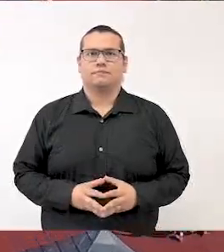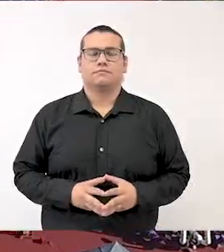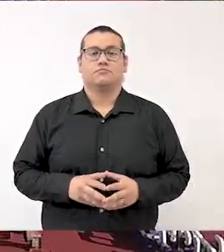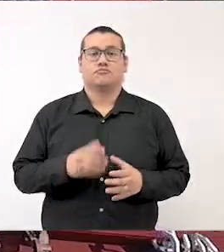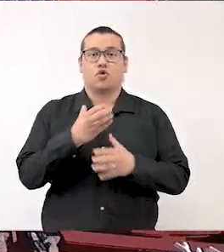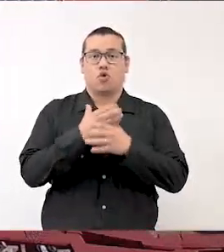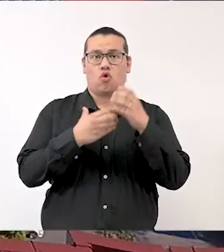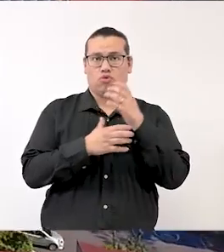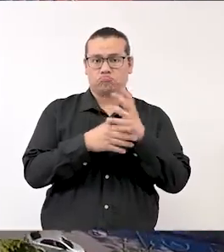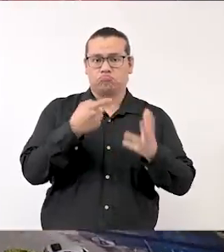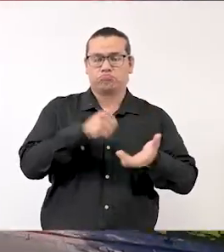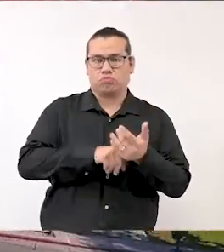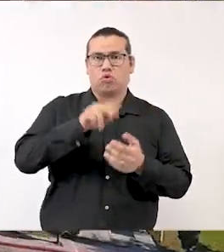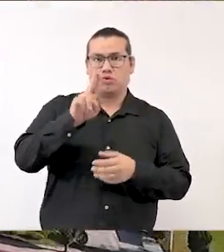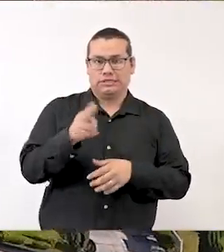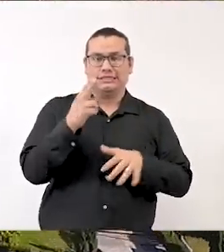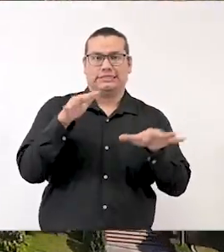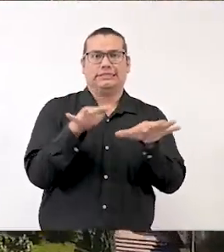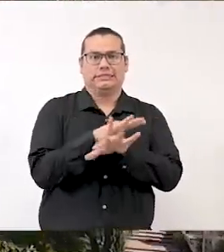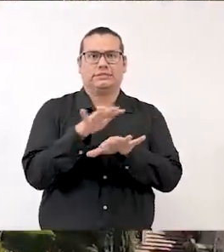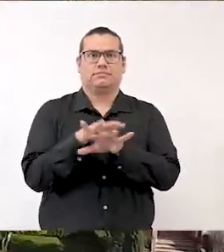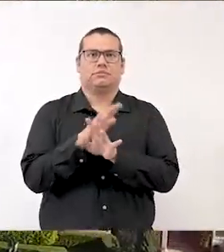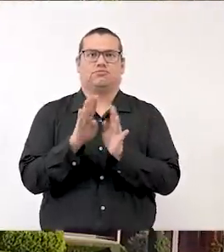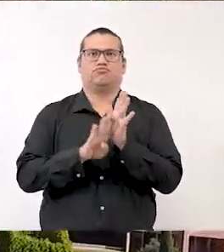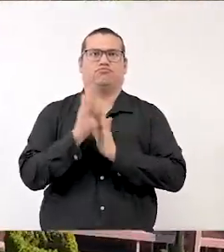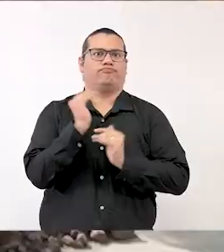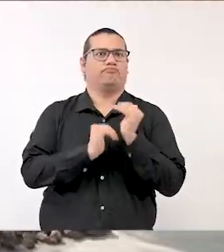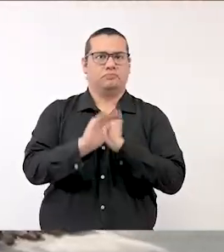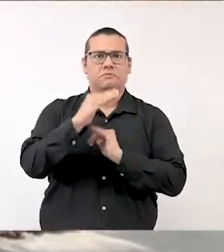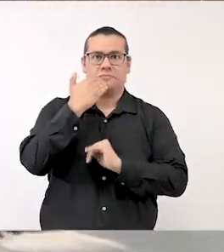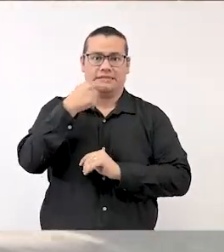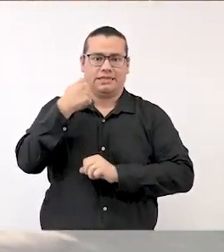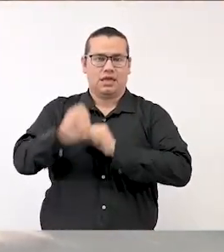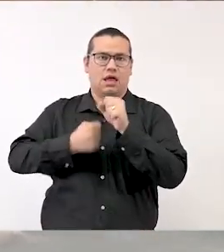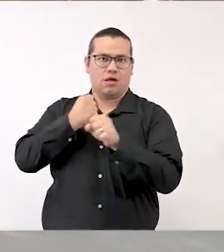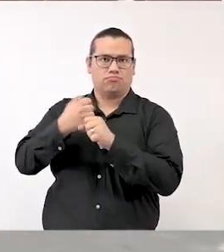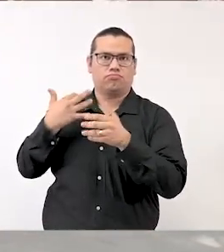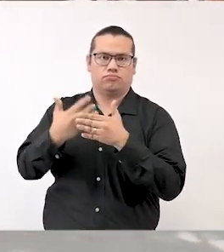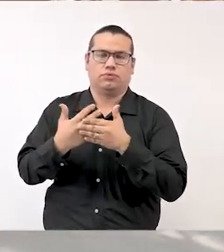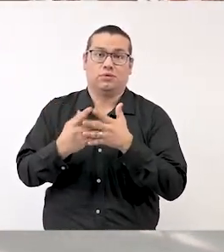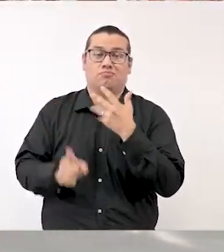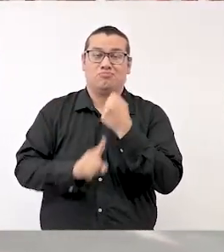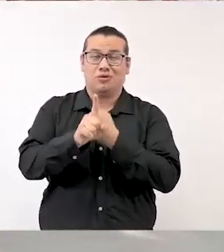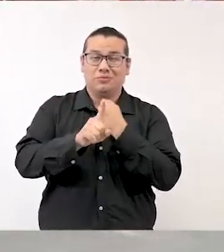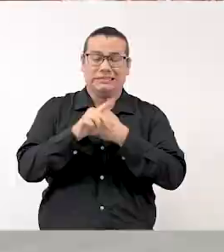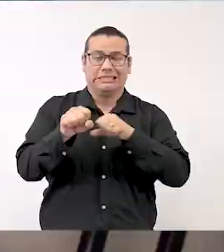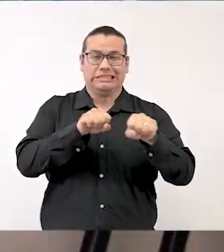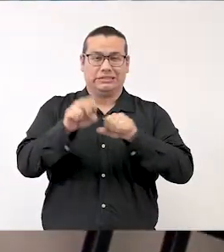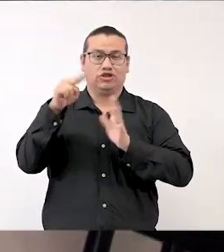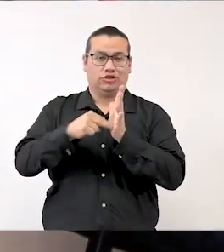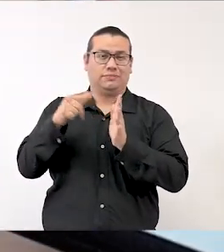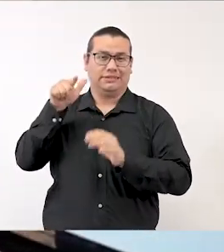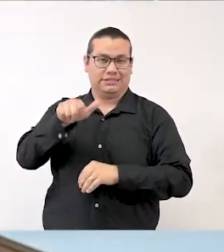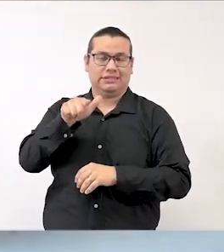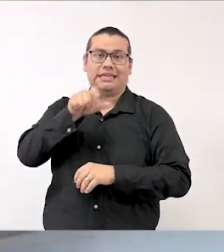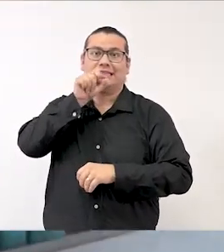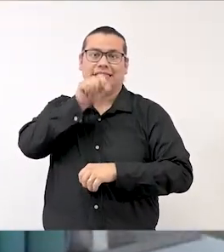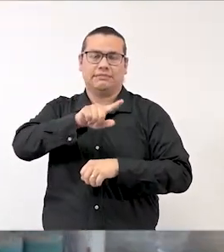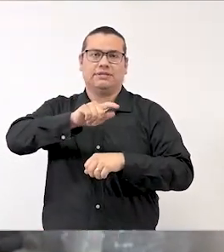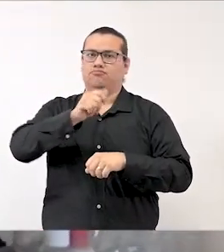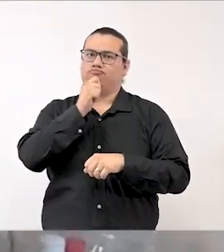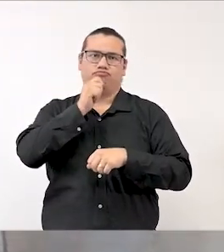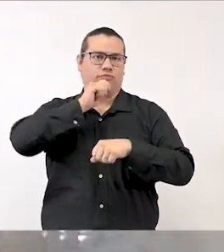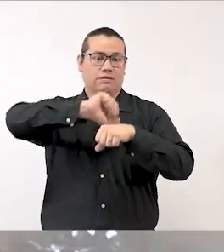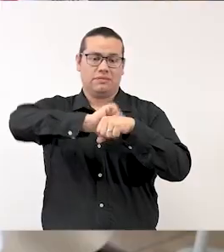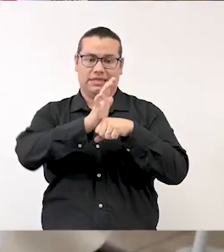Las cosas en la UAEM han cambiado para bien en estos años. A pesar de los daños del sismo de 2017 y de la pandemia, que aún